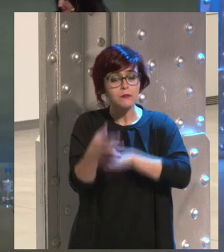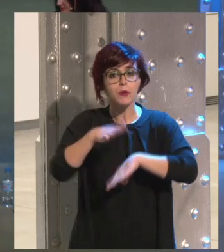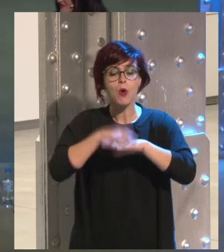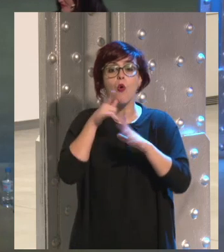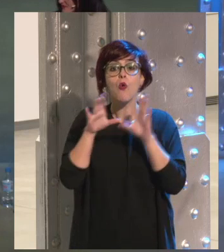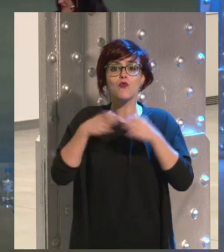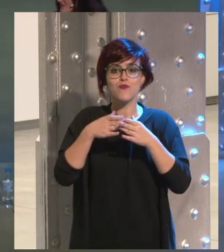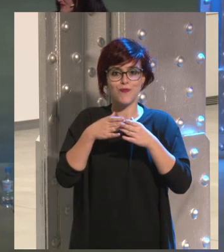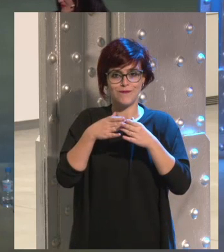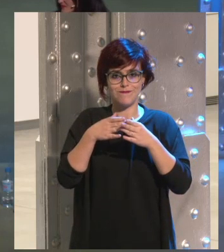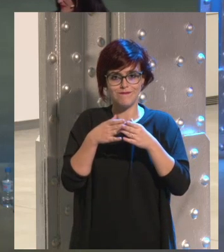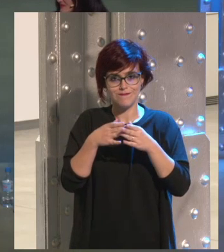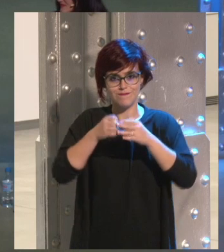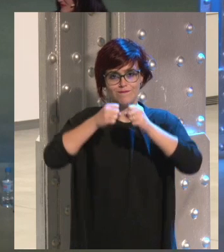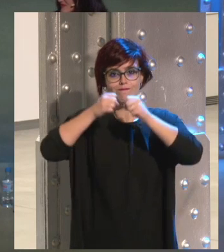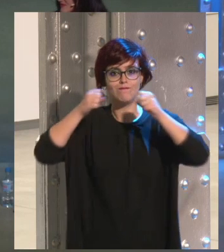formar ese grupo de amigos